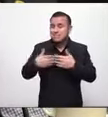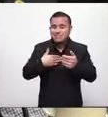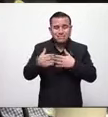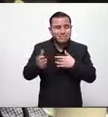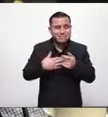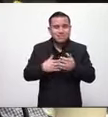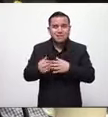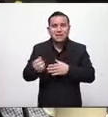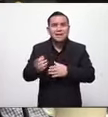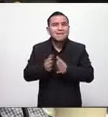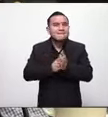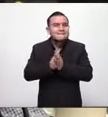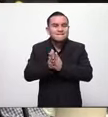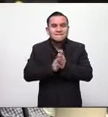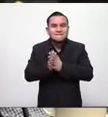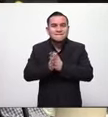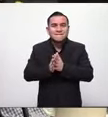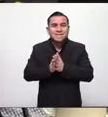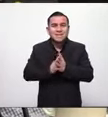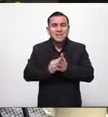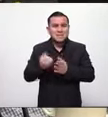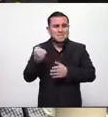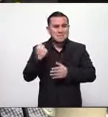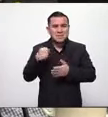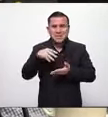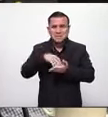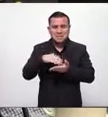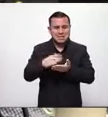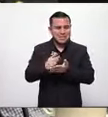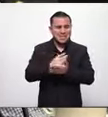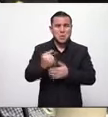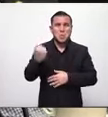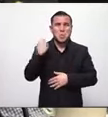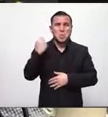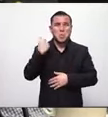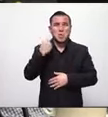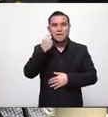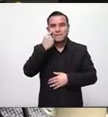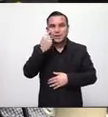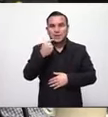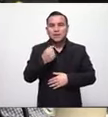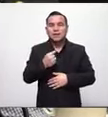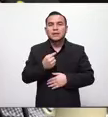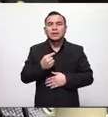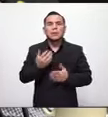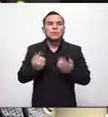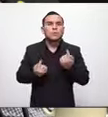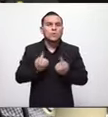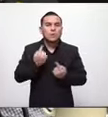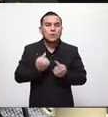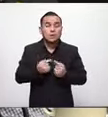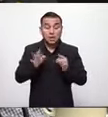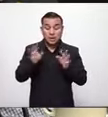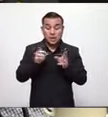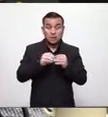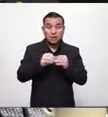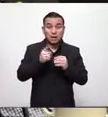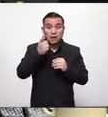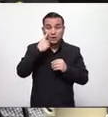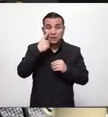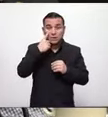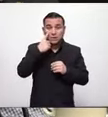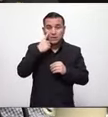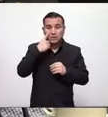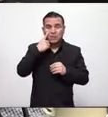el beneficio del pueblo realmente yo vi las imágenes que pasaron de la reunión que hubo